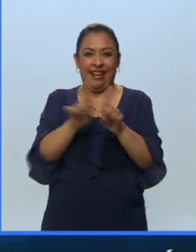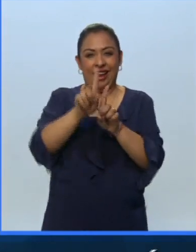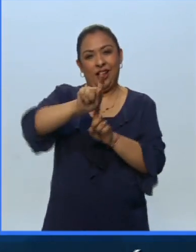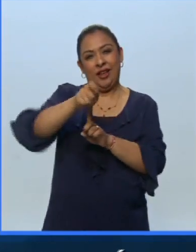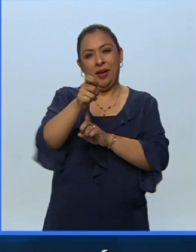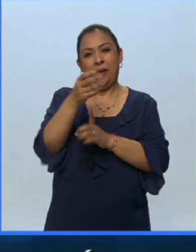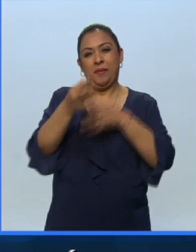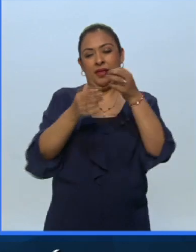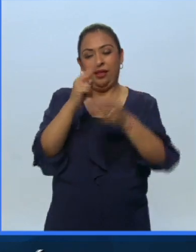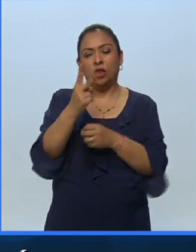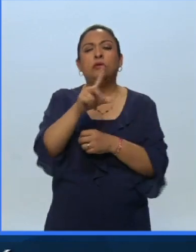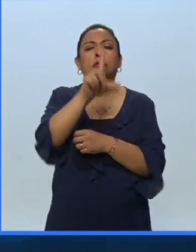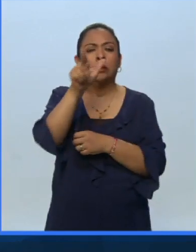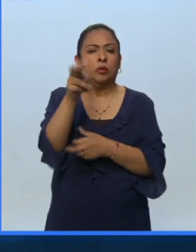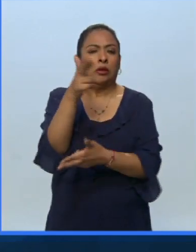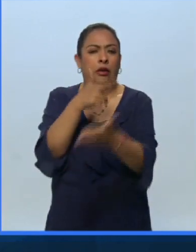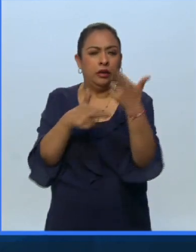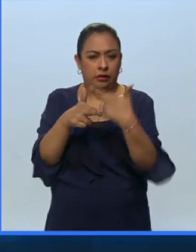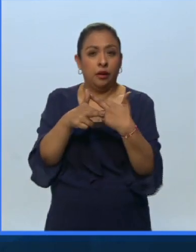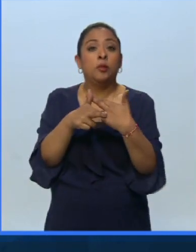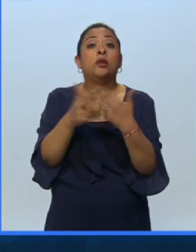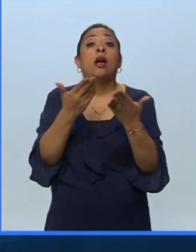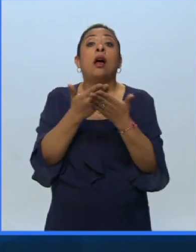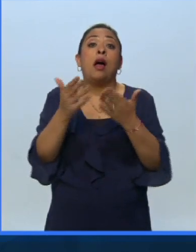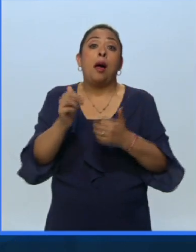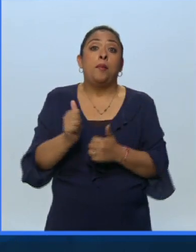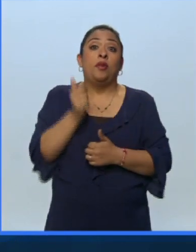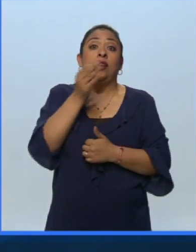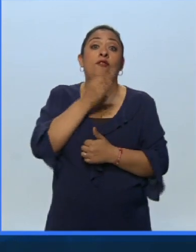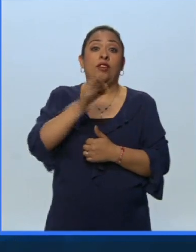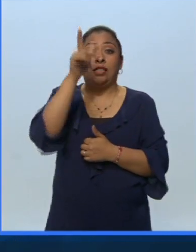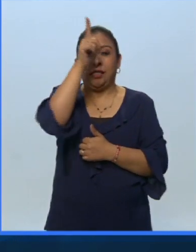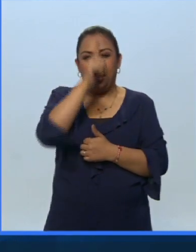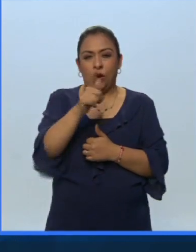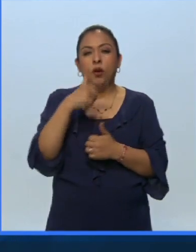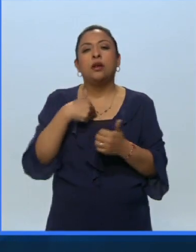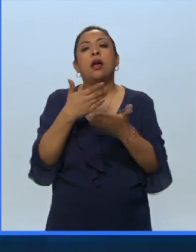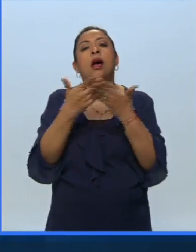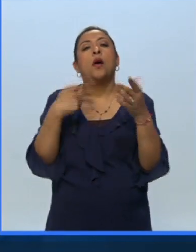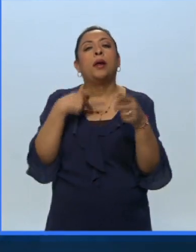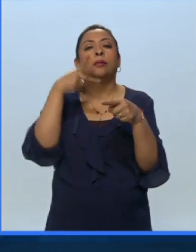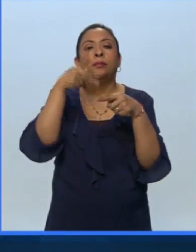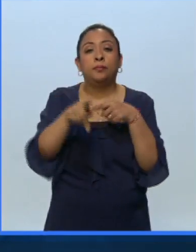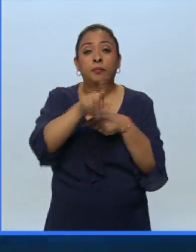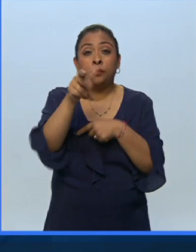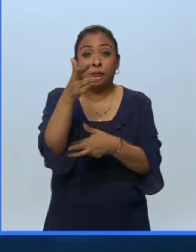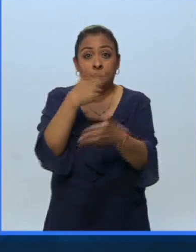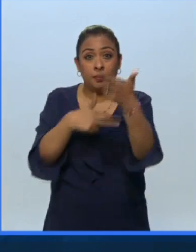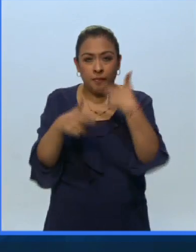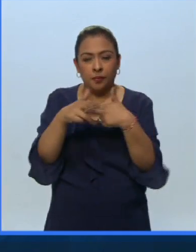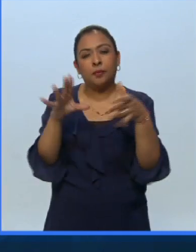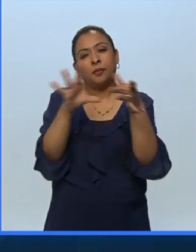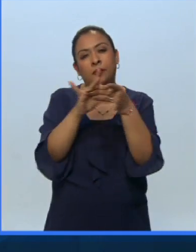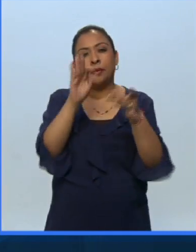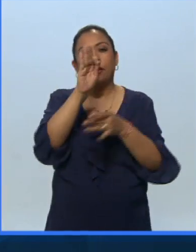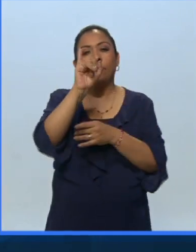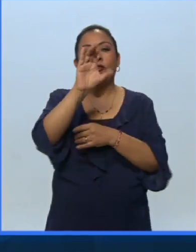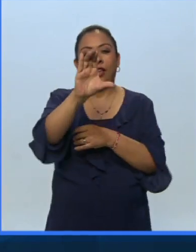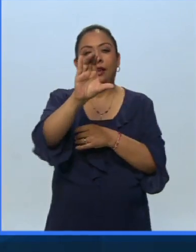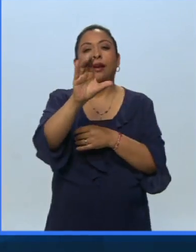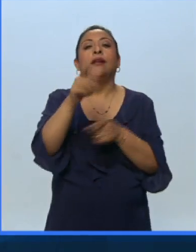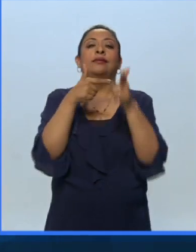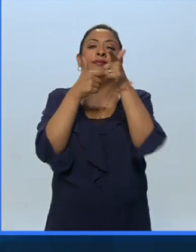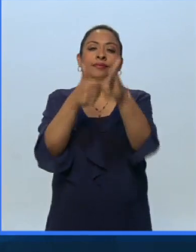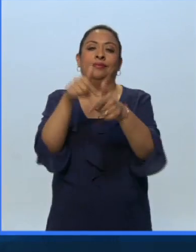22. Regresamos contigo en un ratito, Laura, y a seguir aprovechando esta fiesta de Las Lunas. Por lo pronto, una pausa y al regresar, los pormenores del Festival Cervantino.